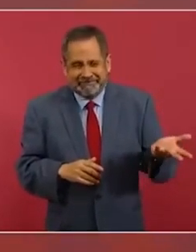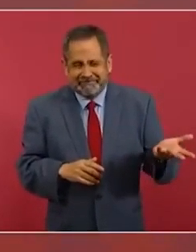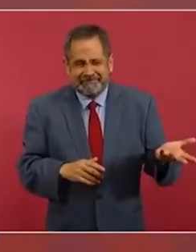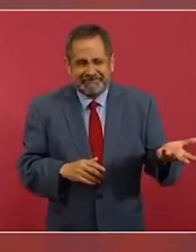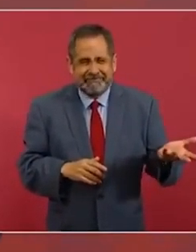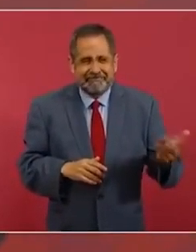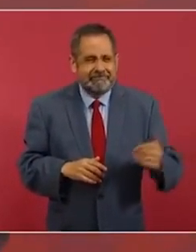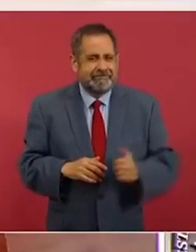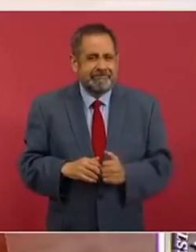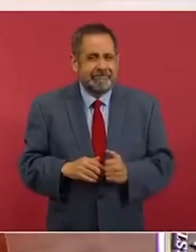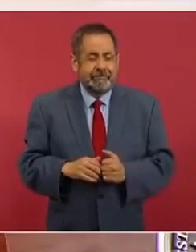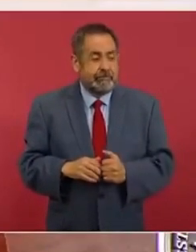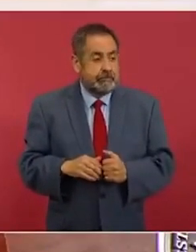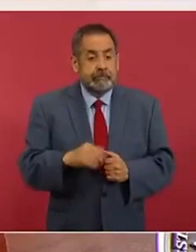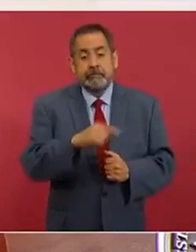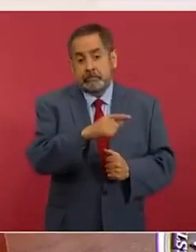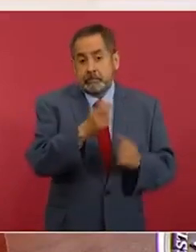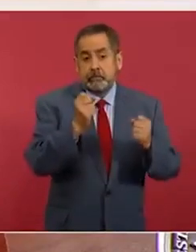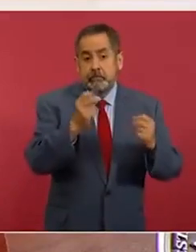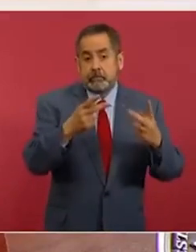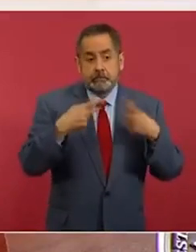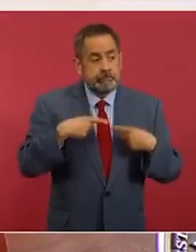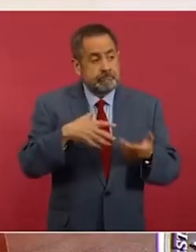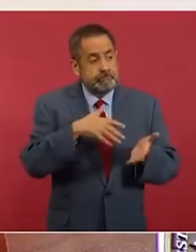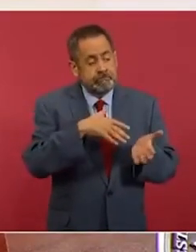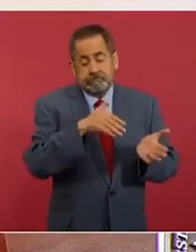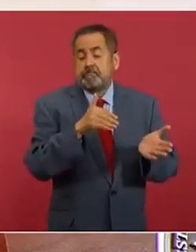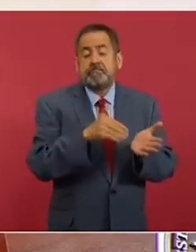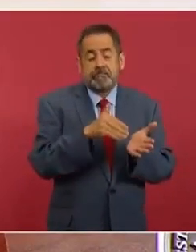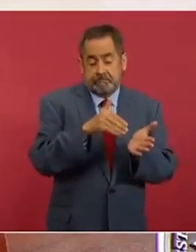y son muchísimos, millones,